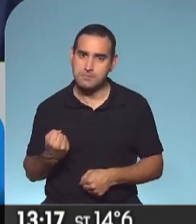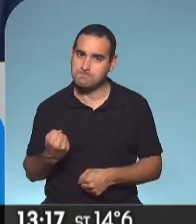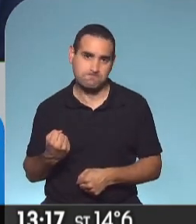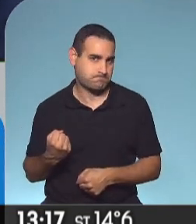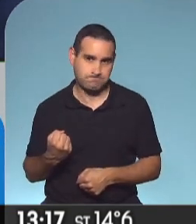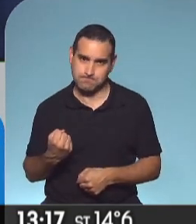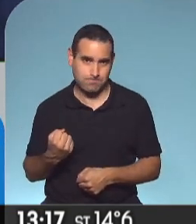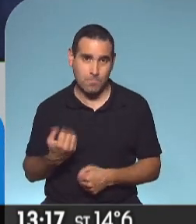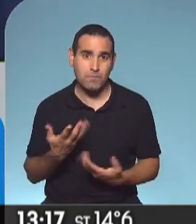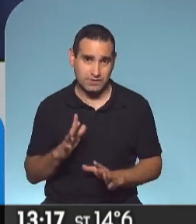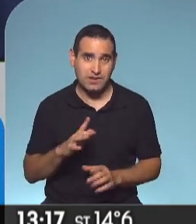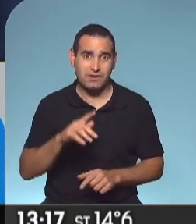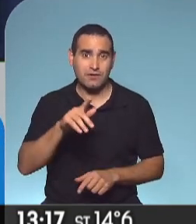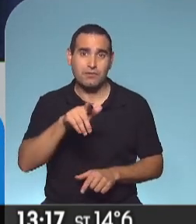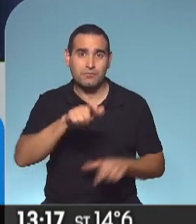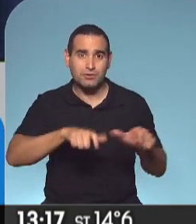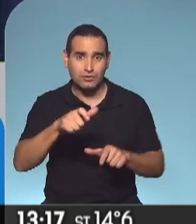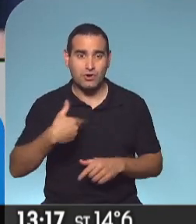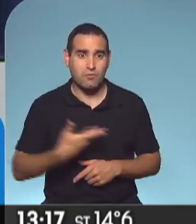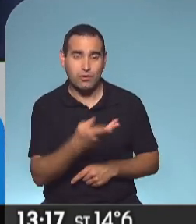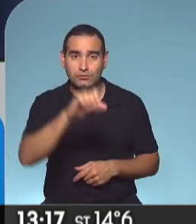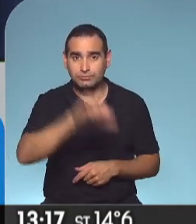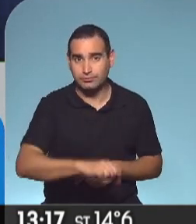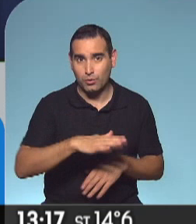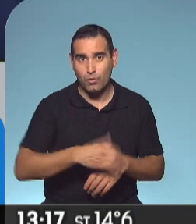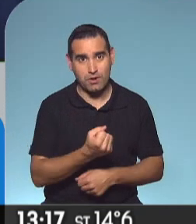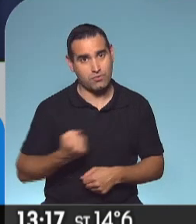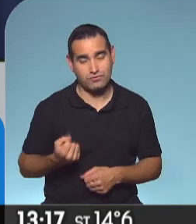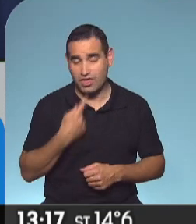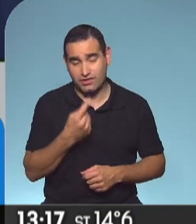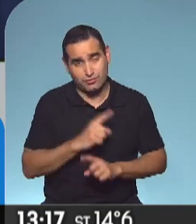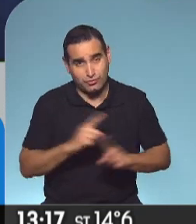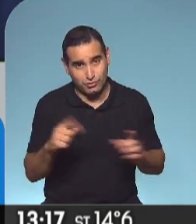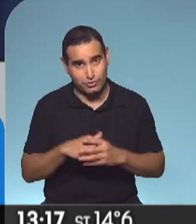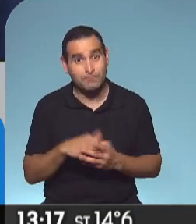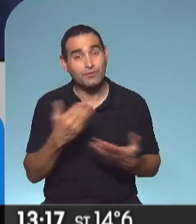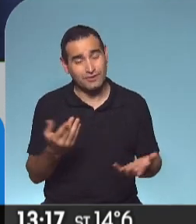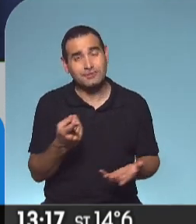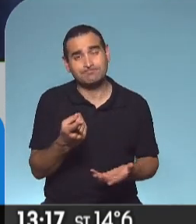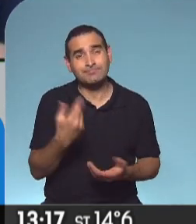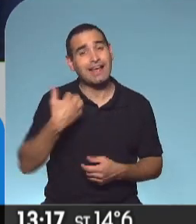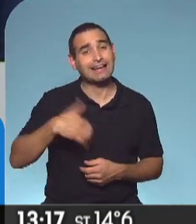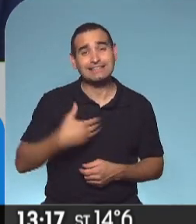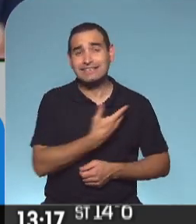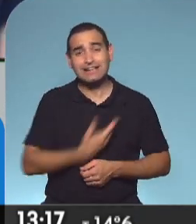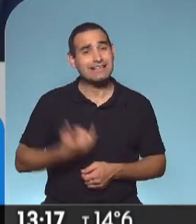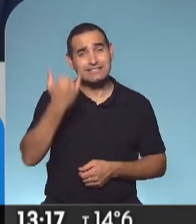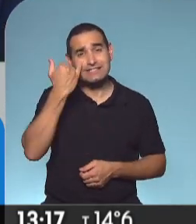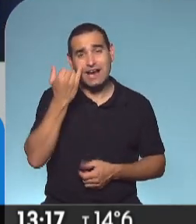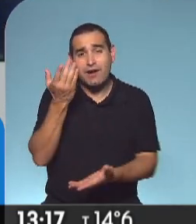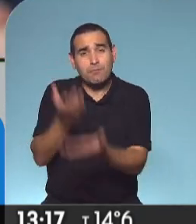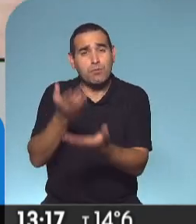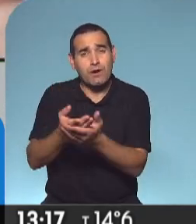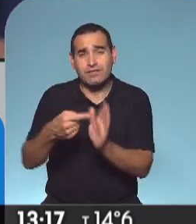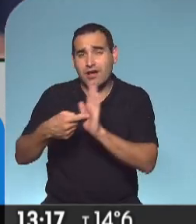sobre las posibilidades de hacer políticas públicas en Argentina. Y este es el punto, compañeros. Me parece que Argentina le puso punto final a su